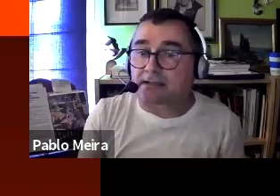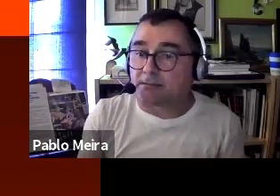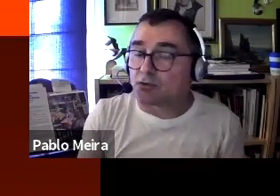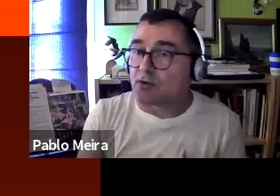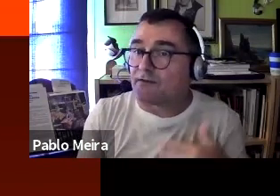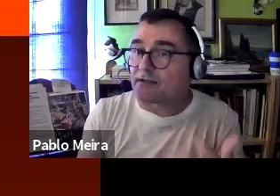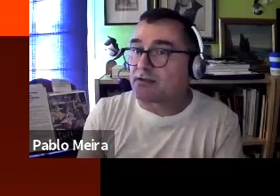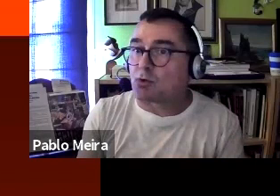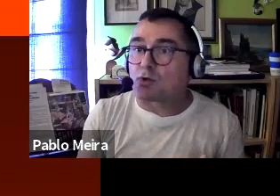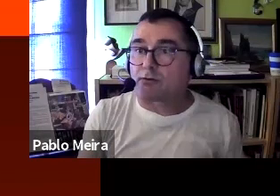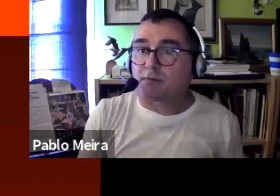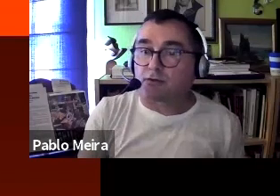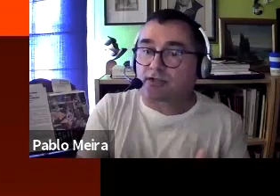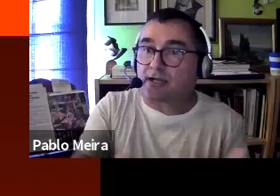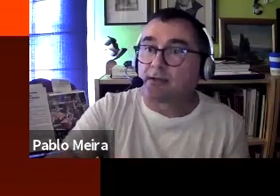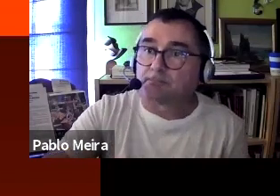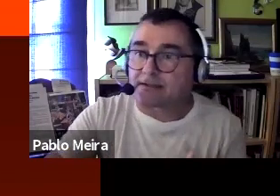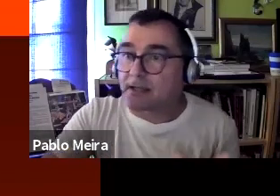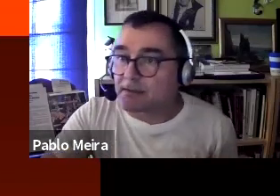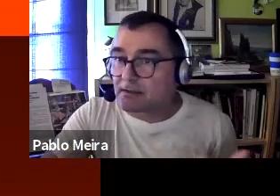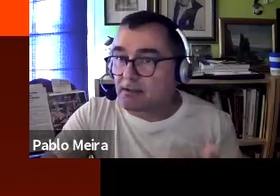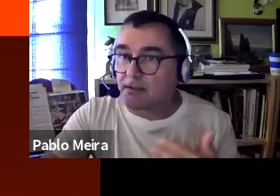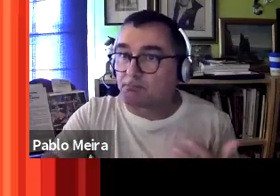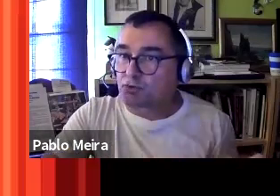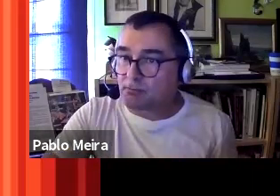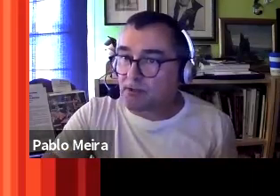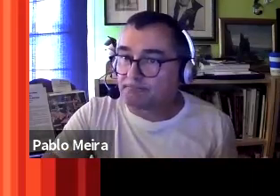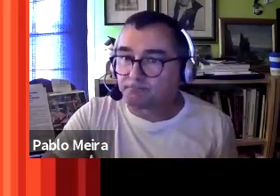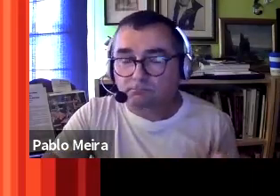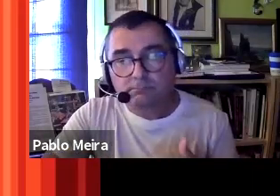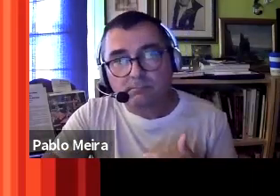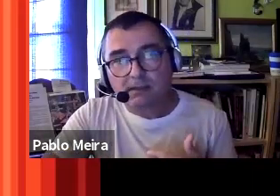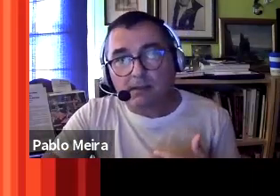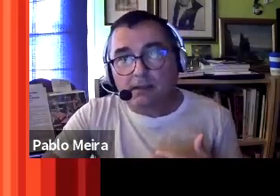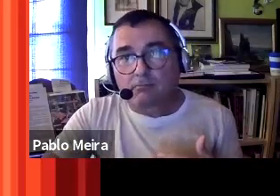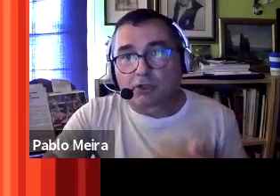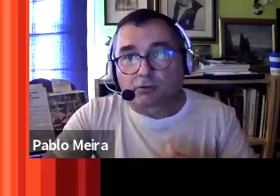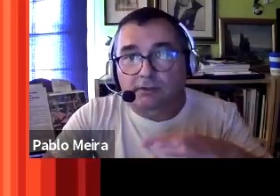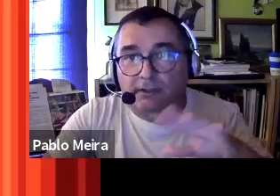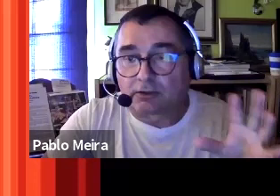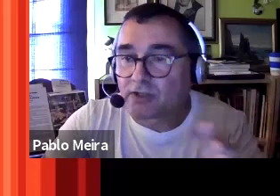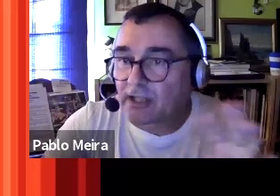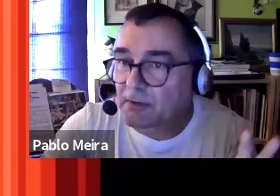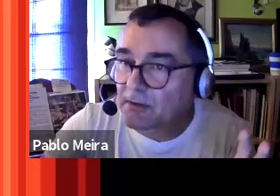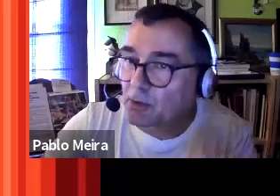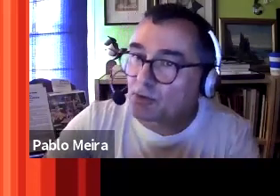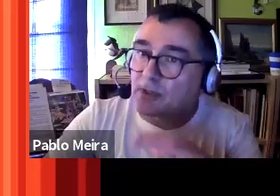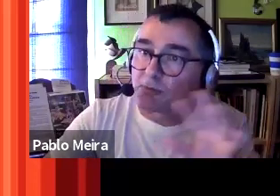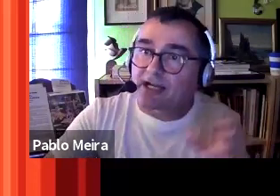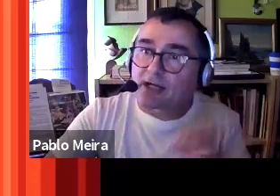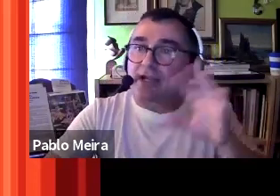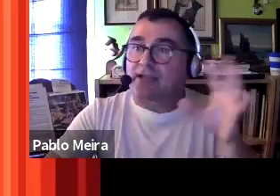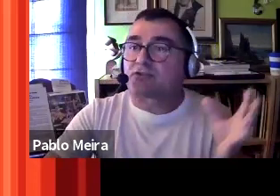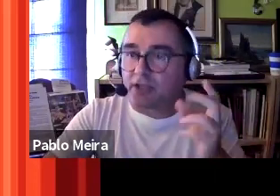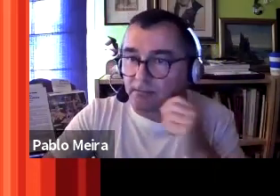calentamiento a final de siglo a un grado y medio será prácticamente imposible. Bueno, os dije al principio